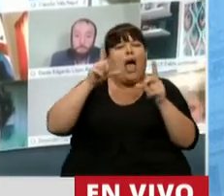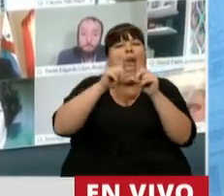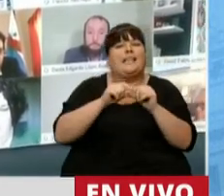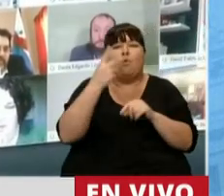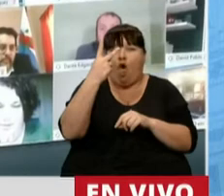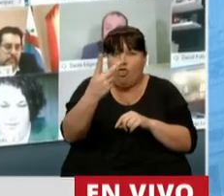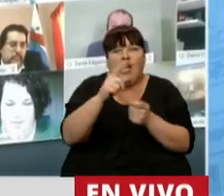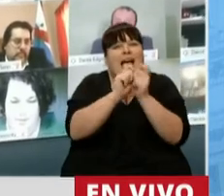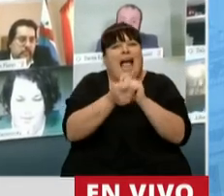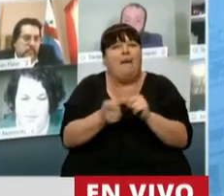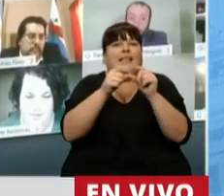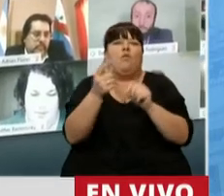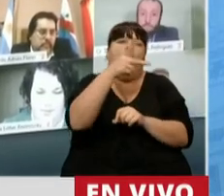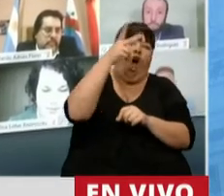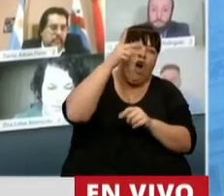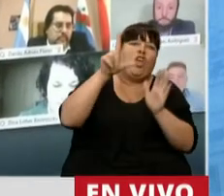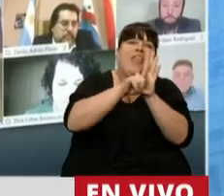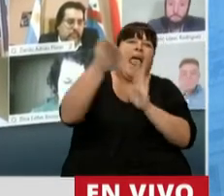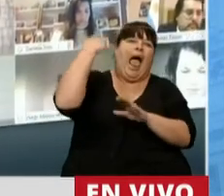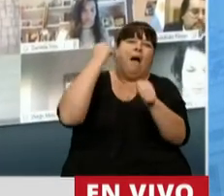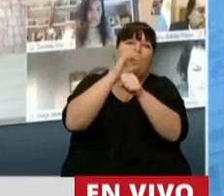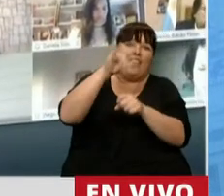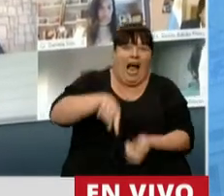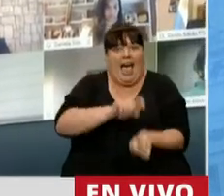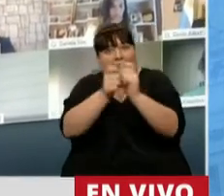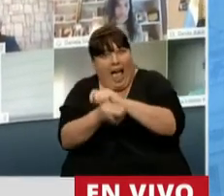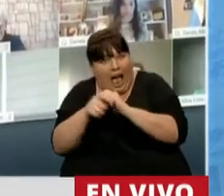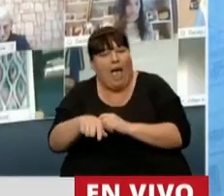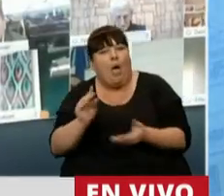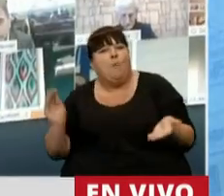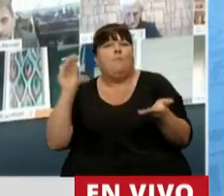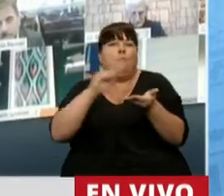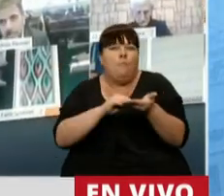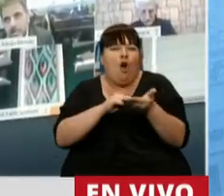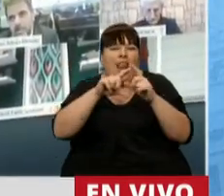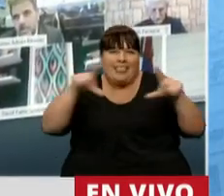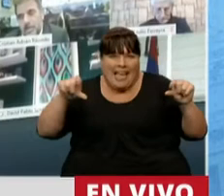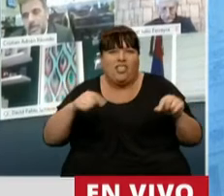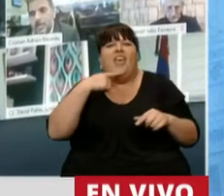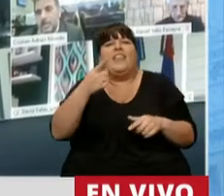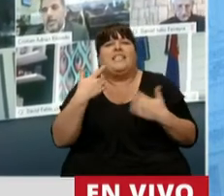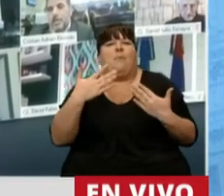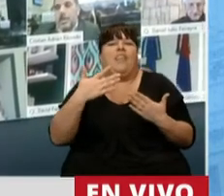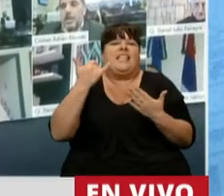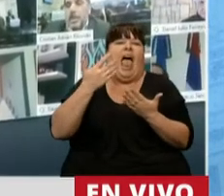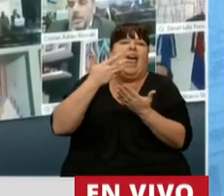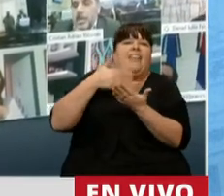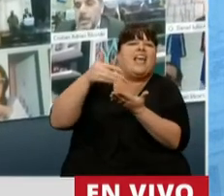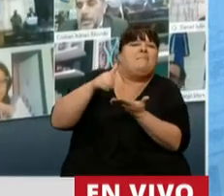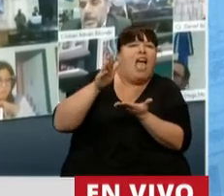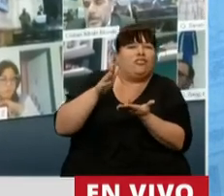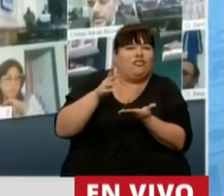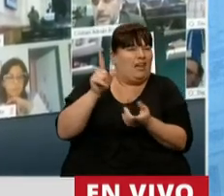artículo 2, que modifica el artículo 8 de la ley que aprobamos en diciembre, estamos incorporando en el texto. Y hablaron de posibles discriminaciones.